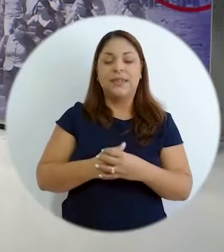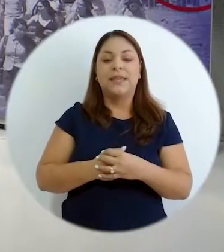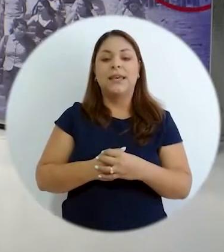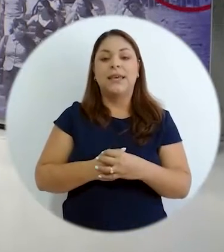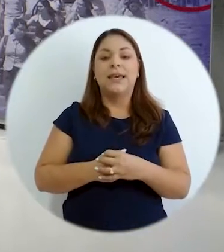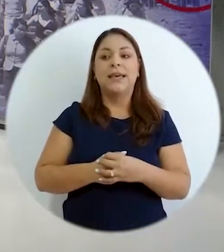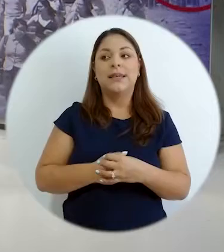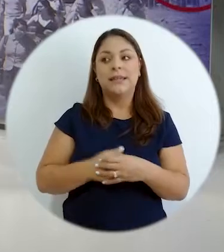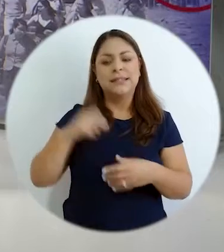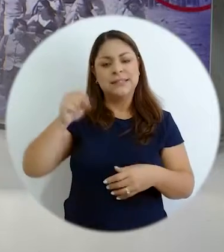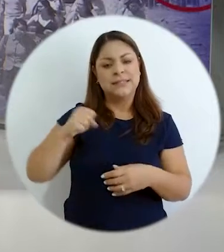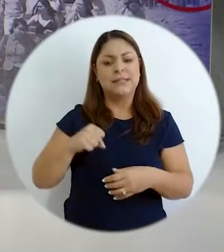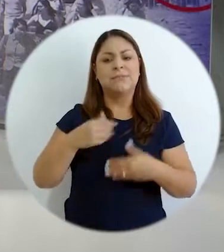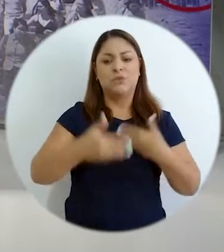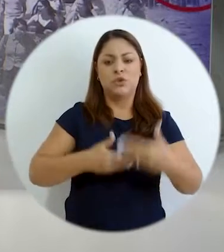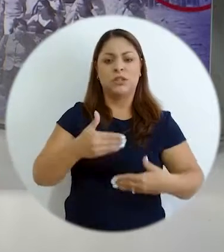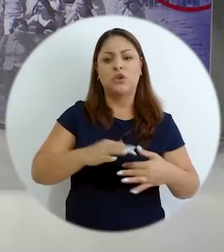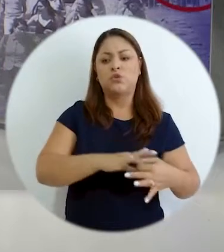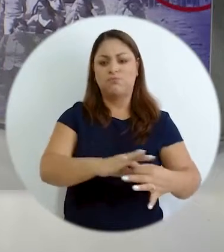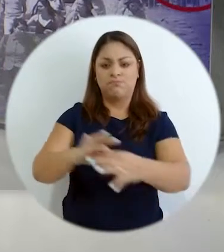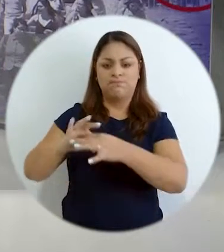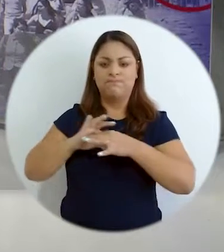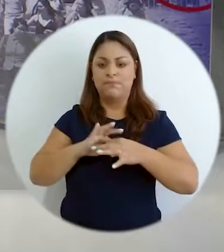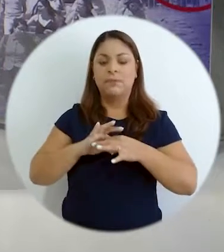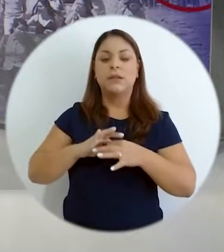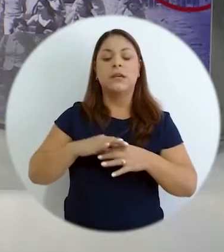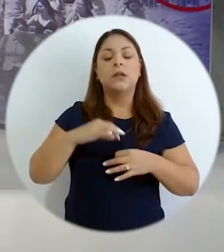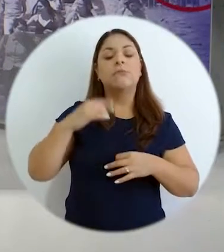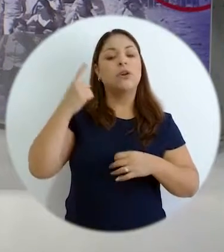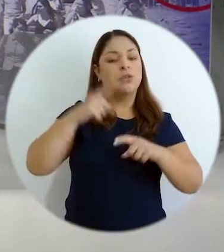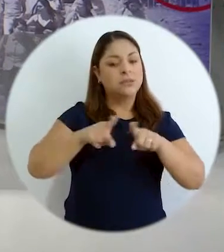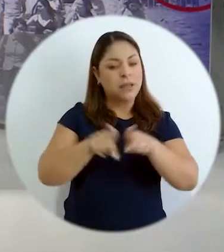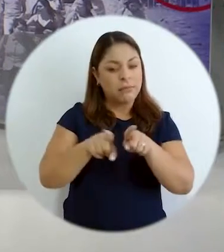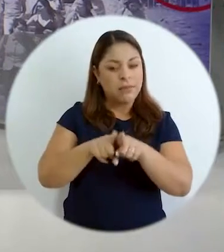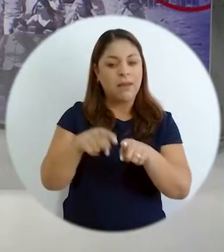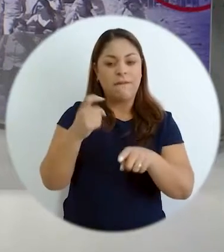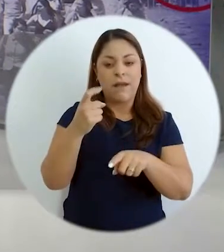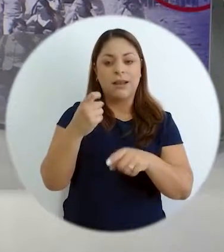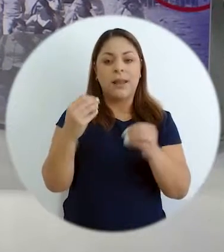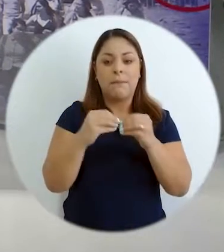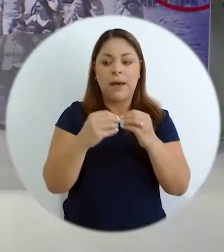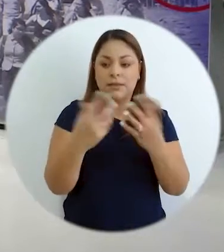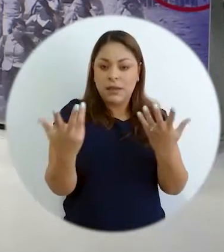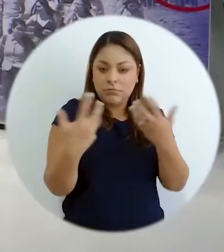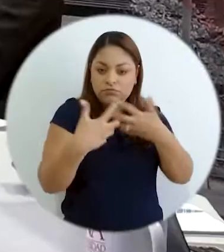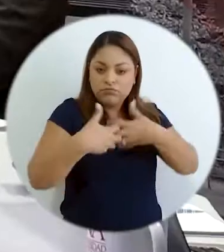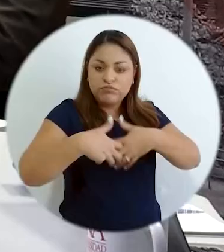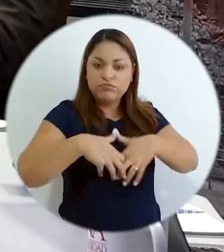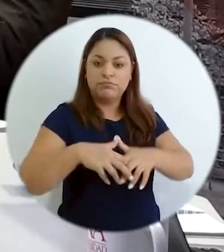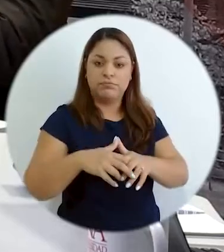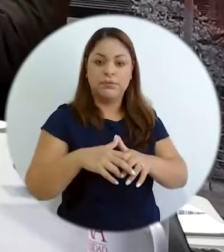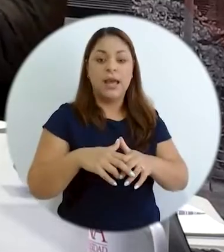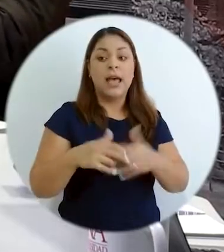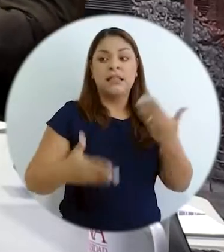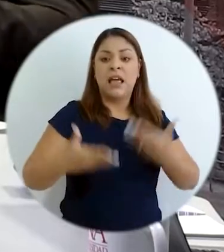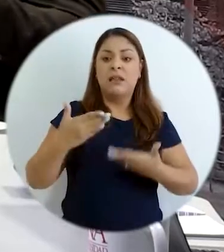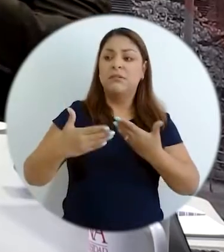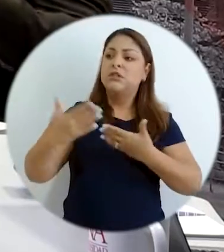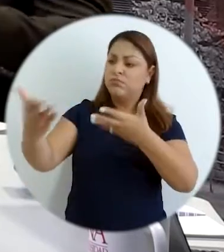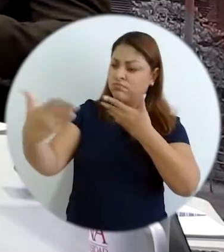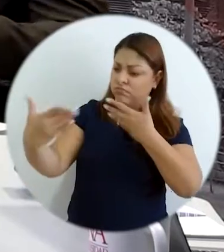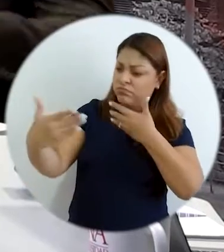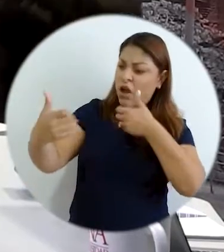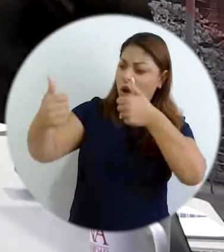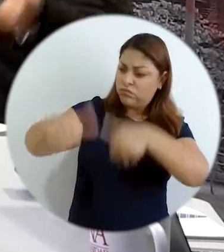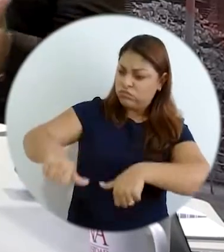más que también un proceso de coordinación, yo creo que lo que ha faltado es también mucha articulación, porque puede ser que las instituciones